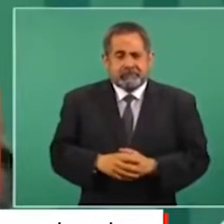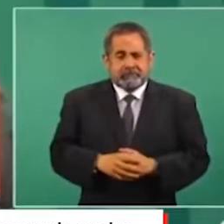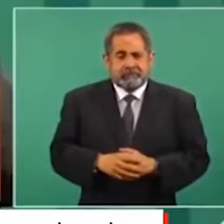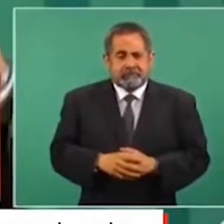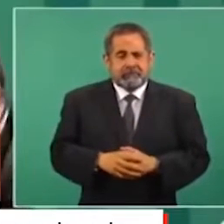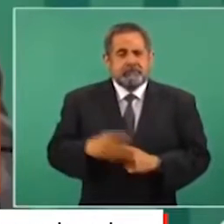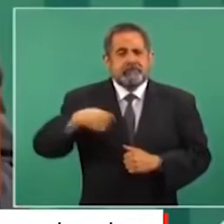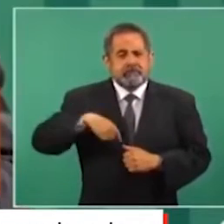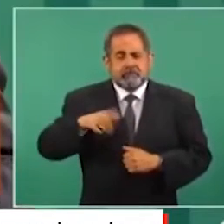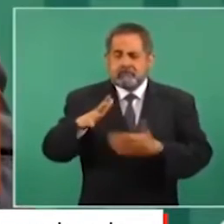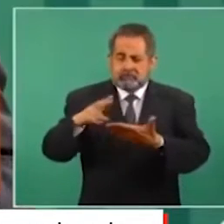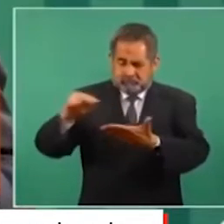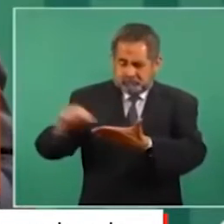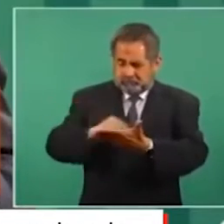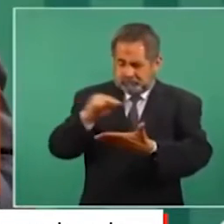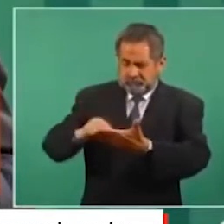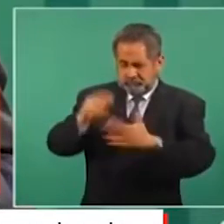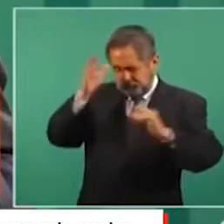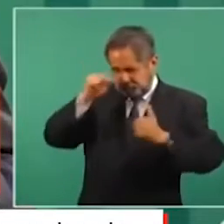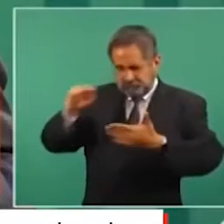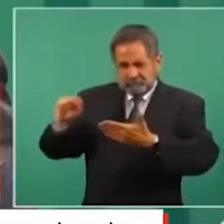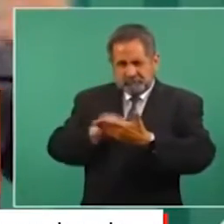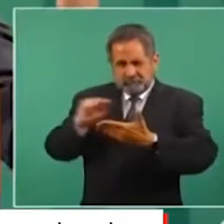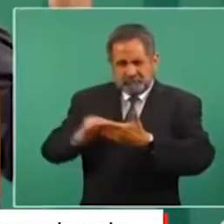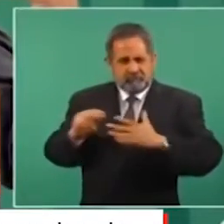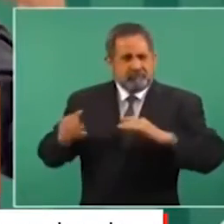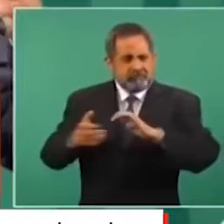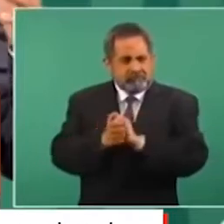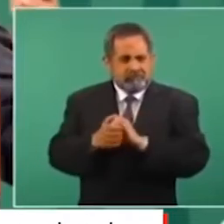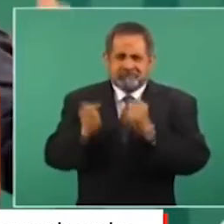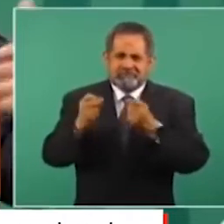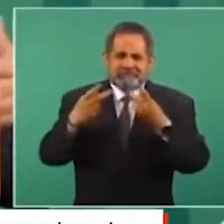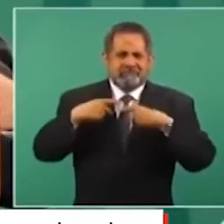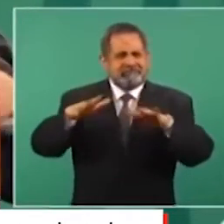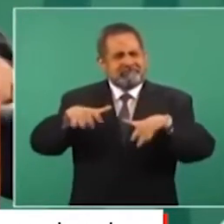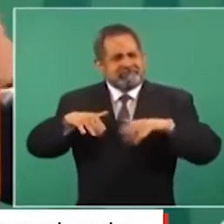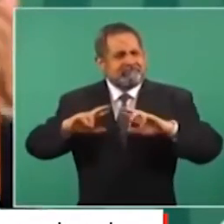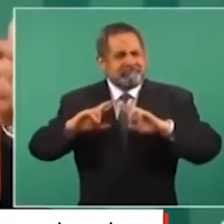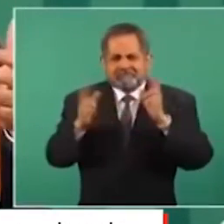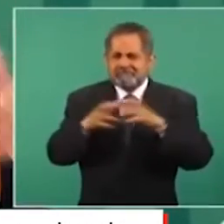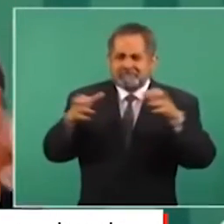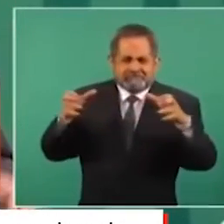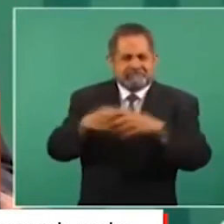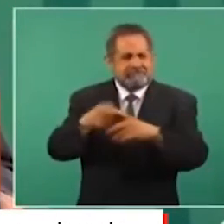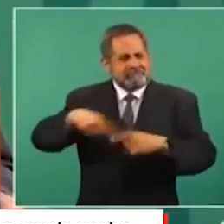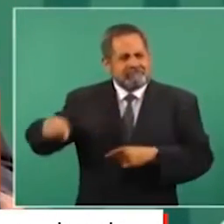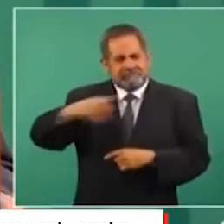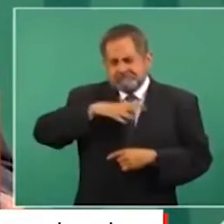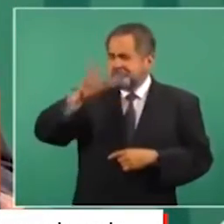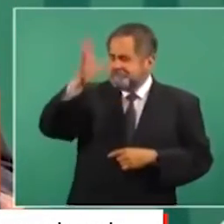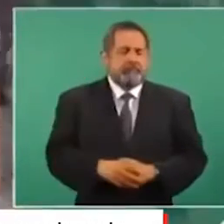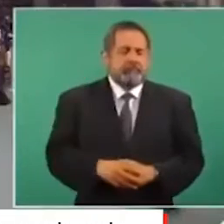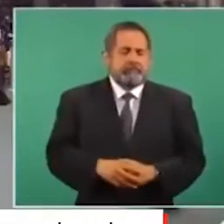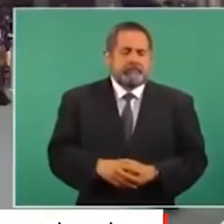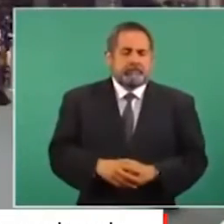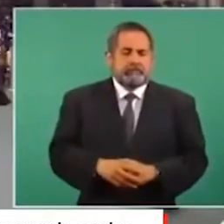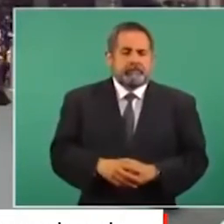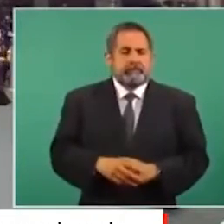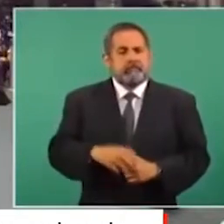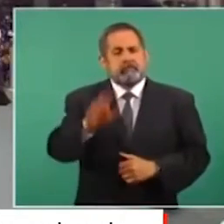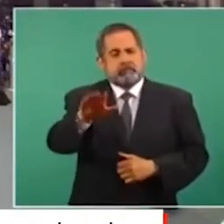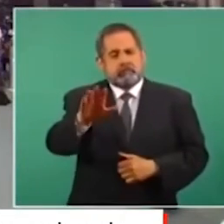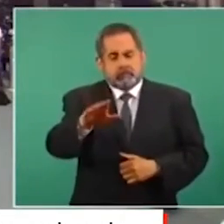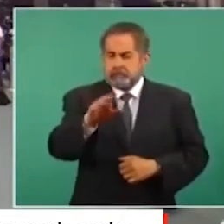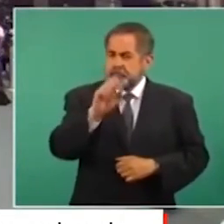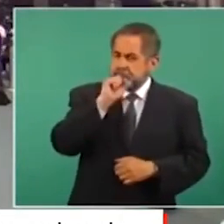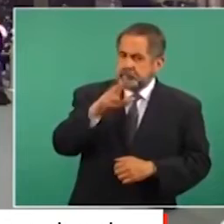Hemos firmado acuerdos, han habido muchísimas reuniones, hay consensos. También te